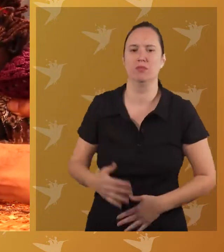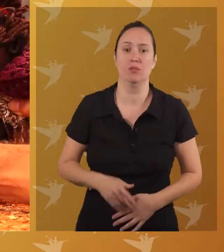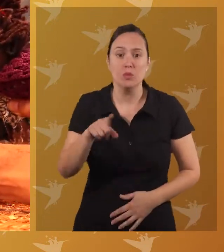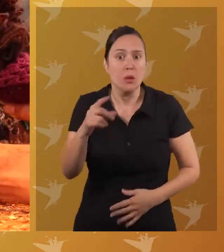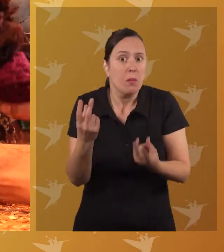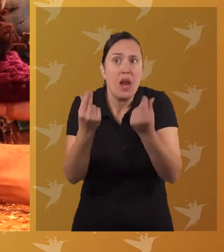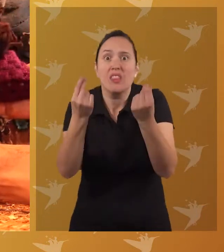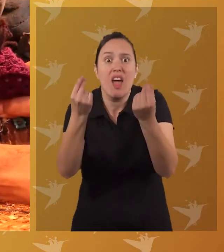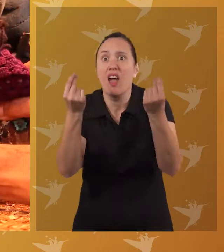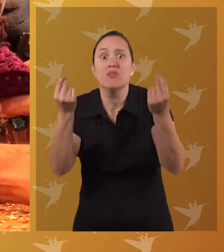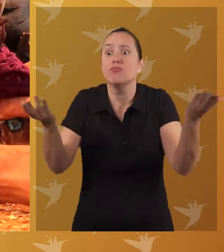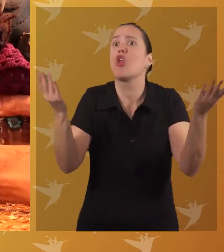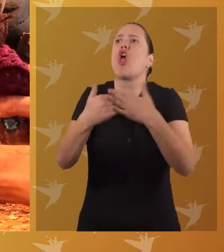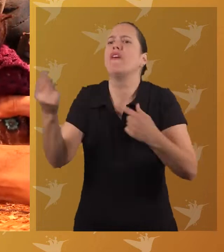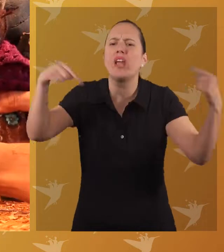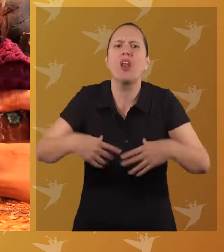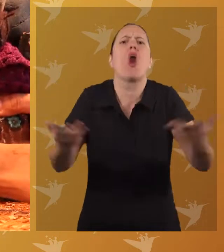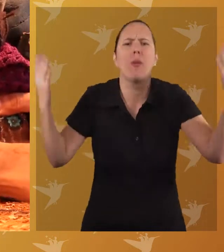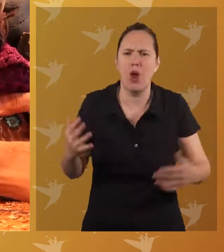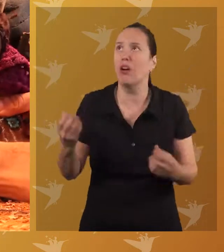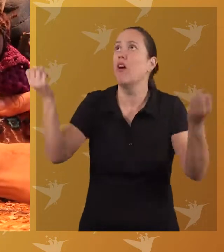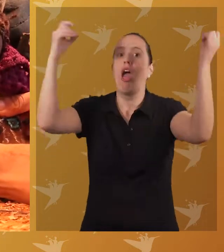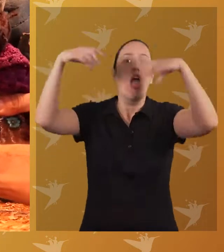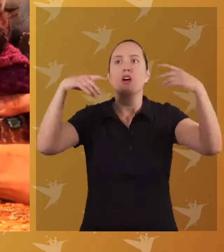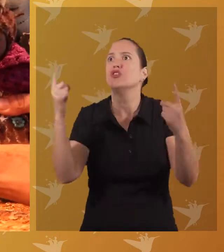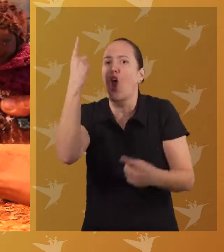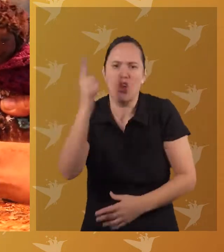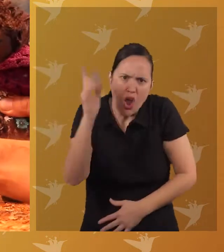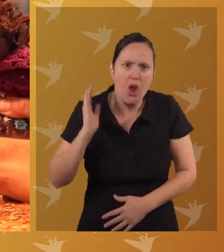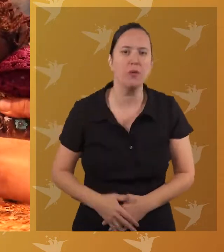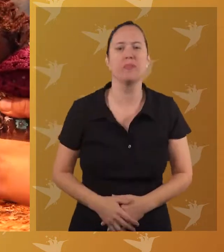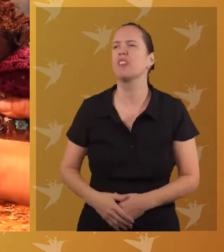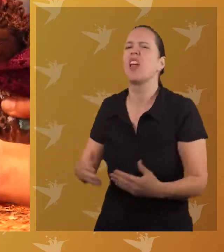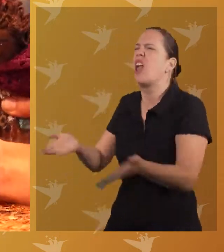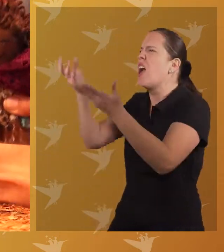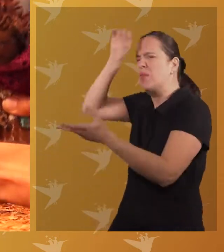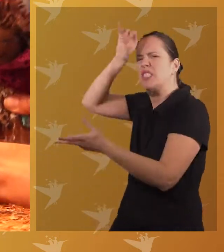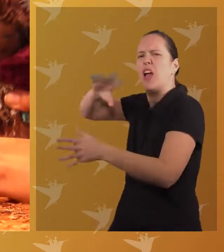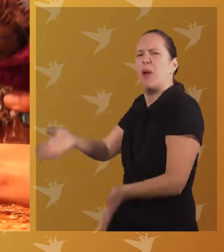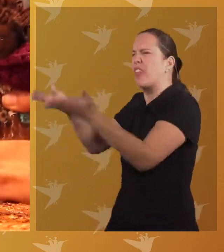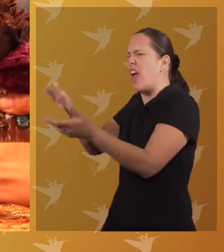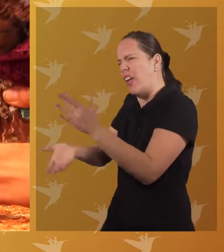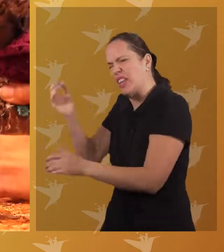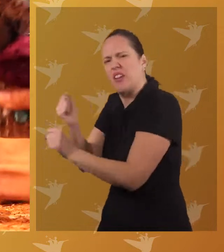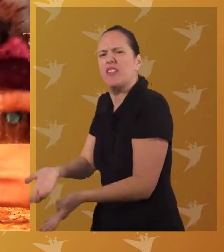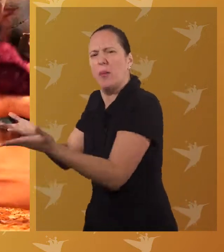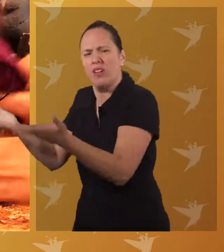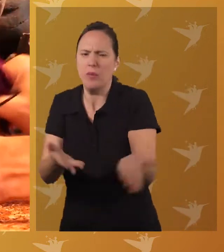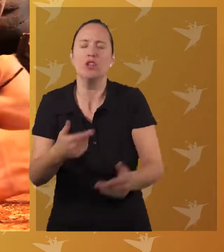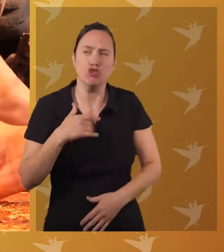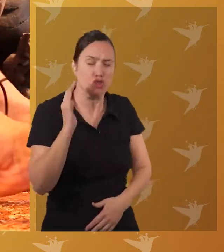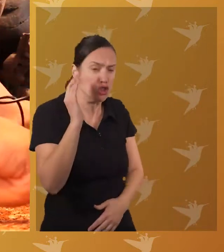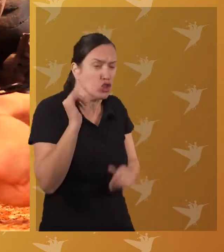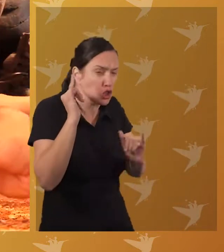¡La plata no se va a sacar sola de la tierra! Sí, señor, yo enseguida me pongo en eso. ¡Mercedes! ¡Mercedes, dale un poco de agua a este y que se ponga a trabajar